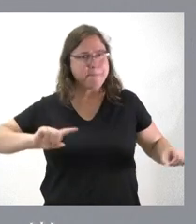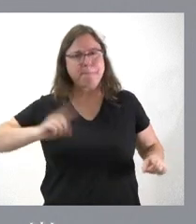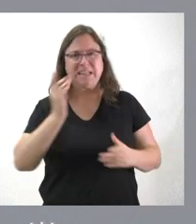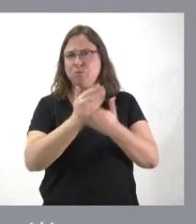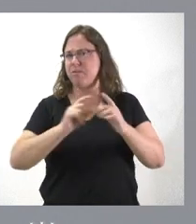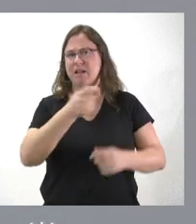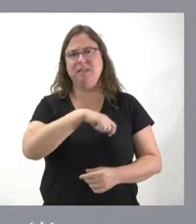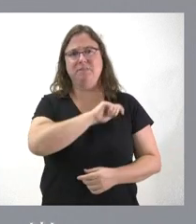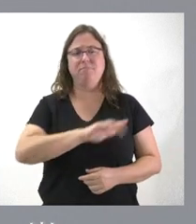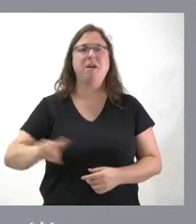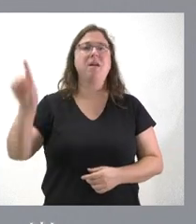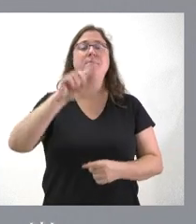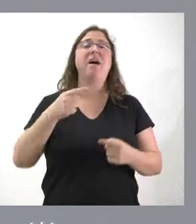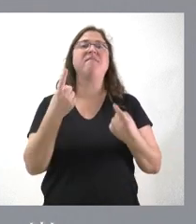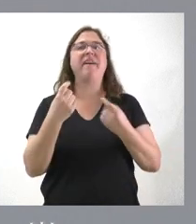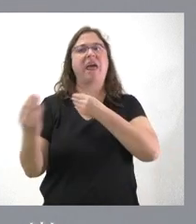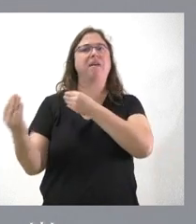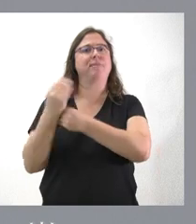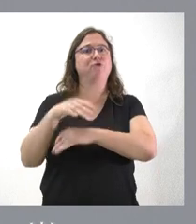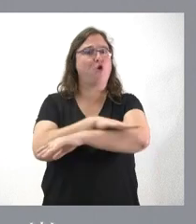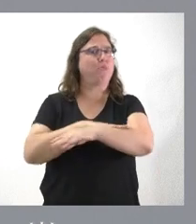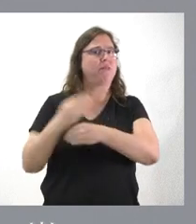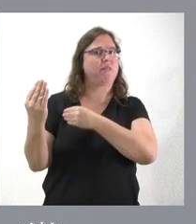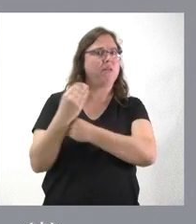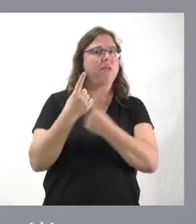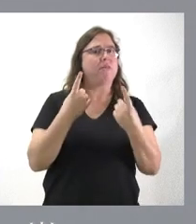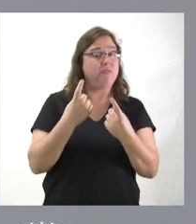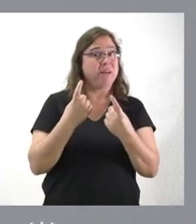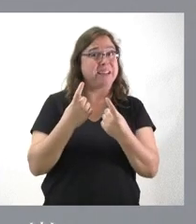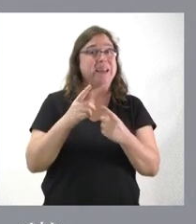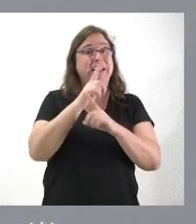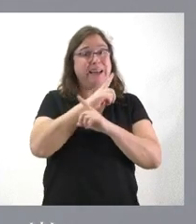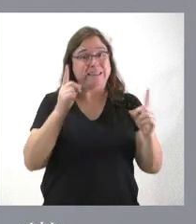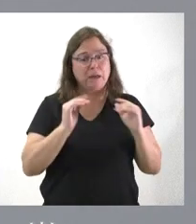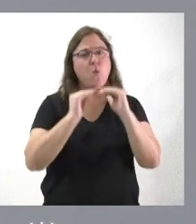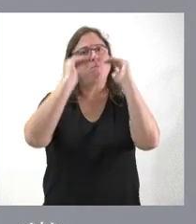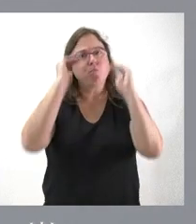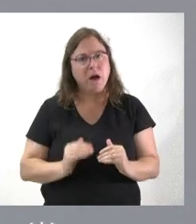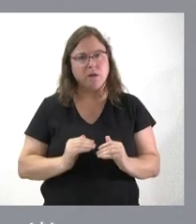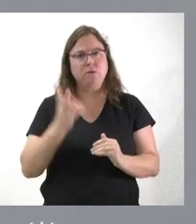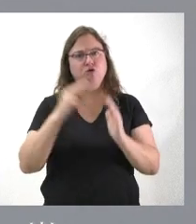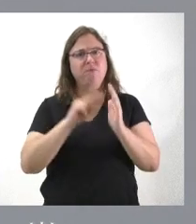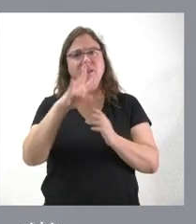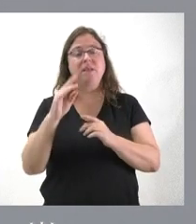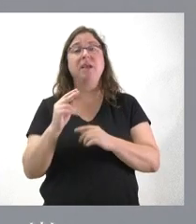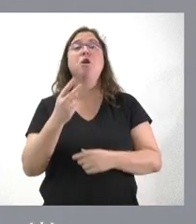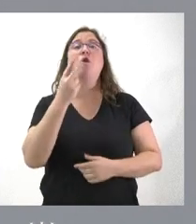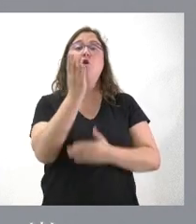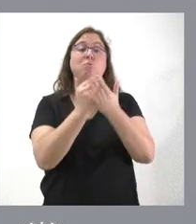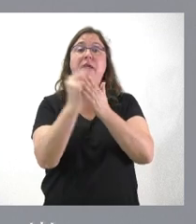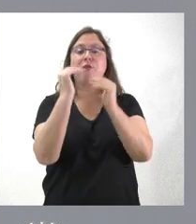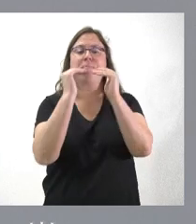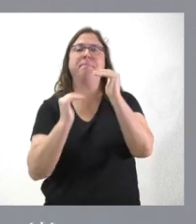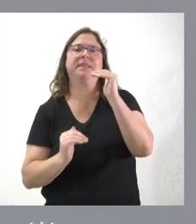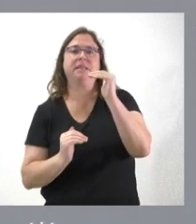infraestructuras de inversiones por parte del Gobierno, el Gobierno bajó sus inversiones en el presupuesto del Estado para el 2023 en dos comunidades autónomas